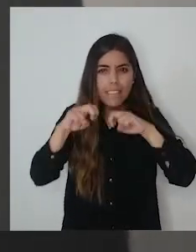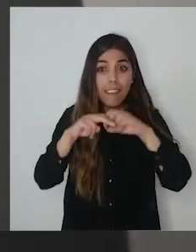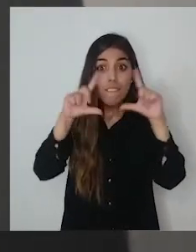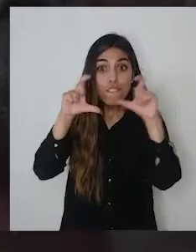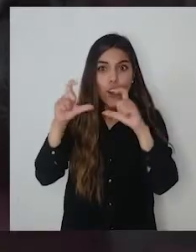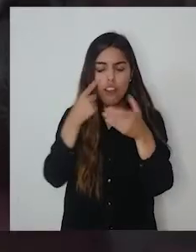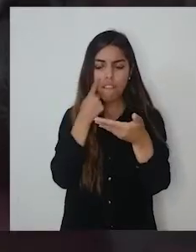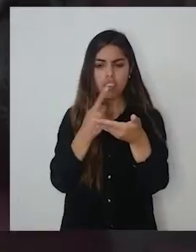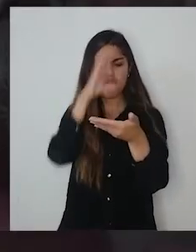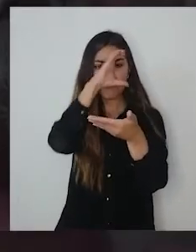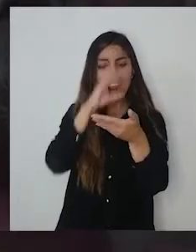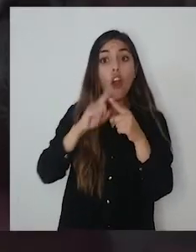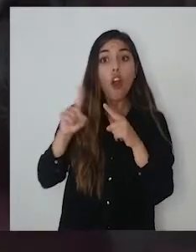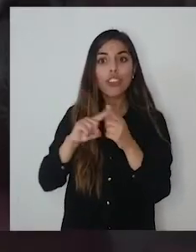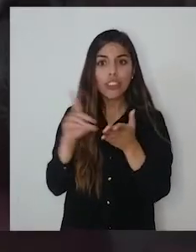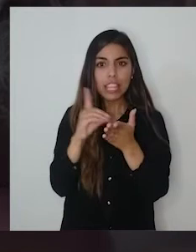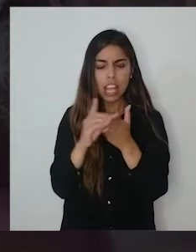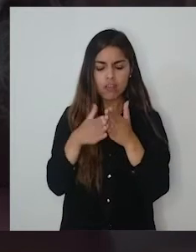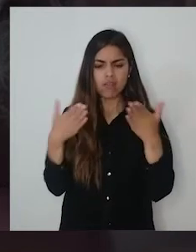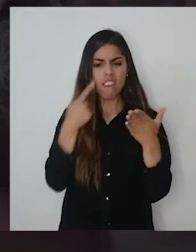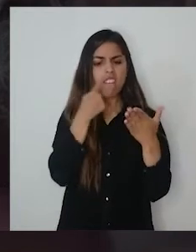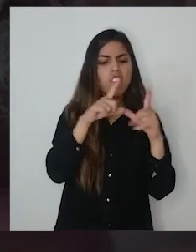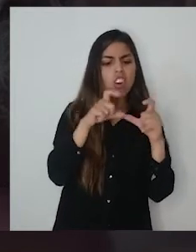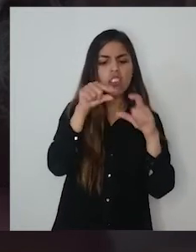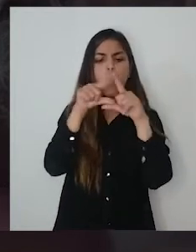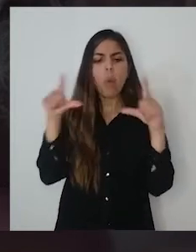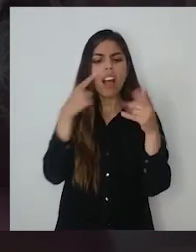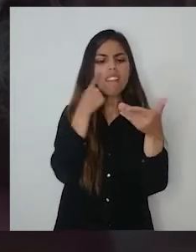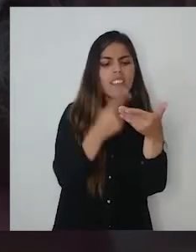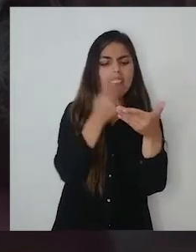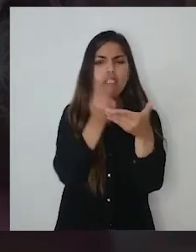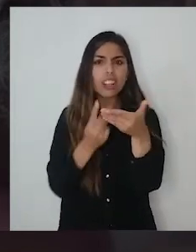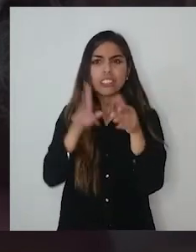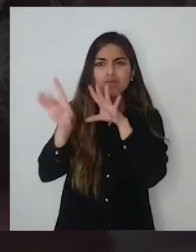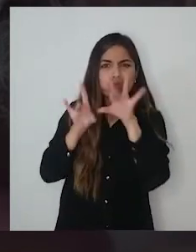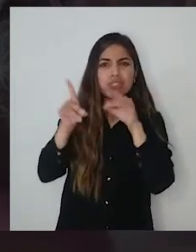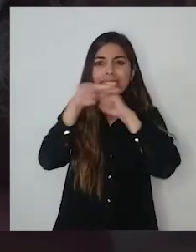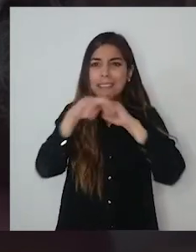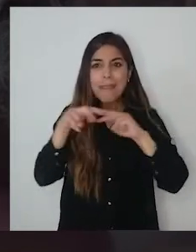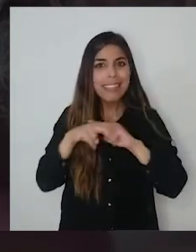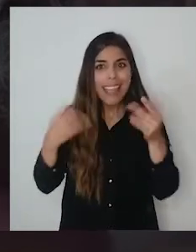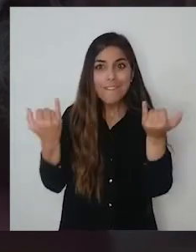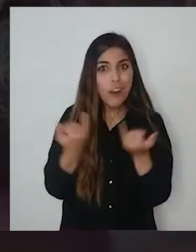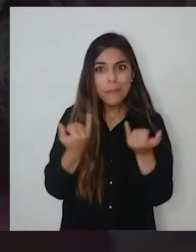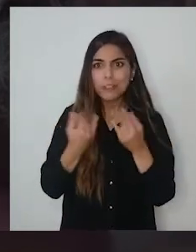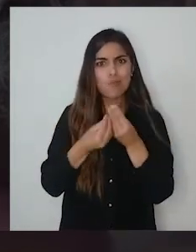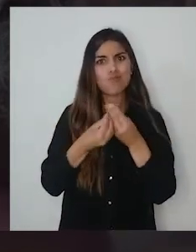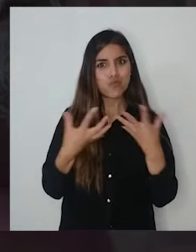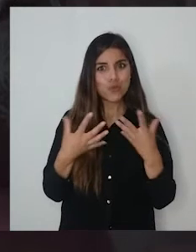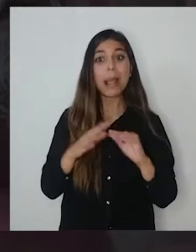fotografías, registros de diario, bueno, de todo, bocetos, miles de... mucha